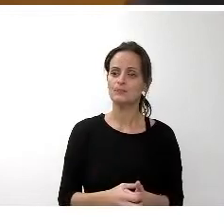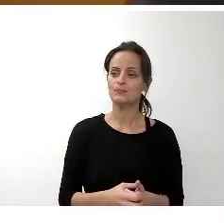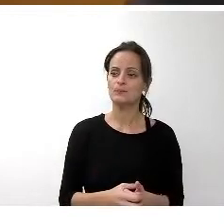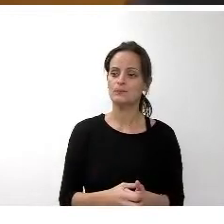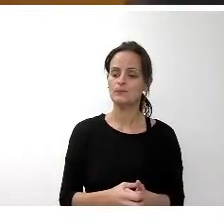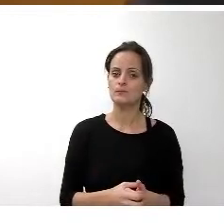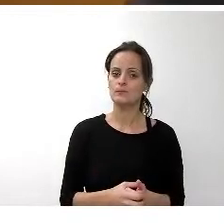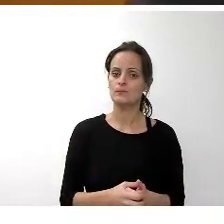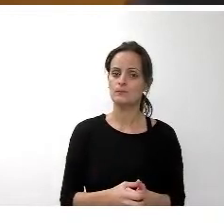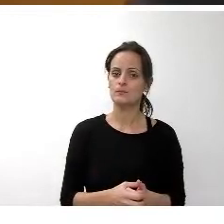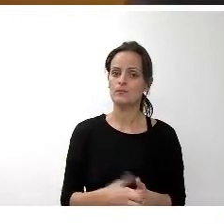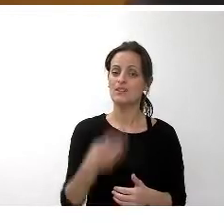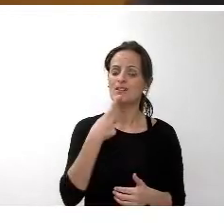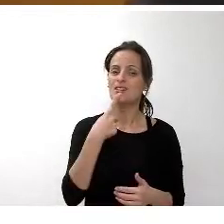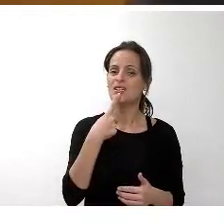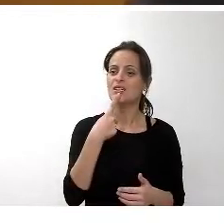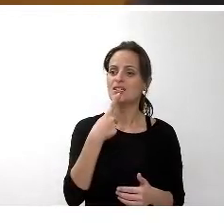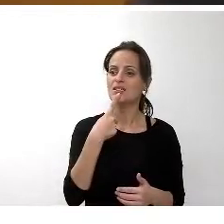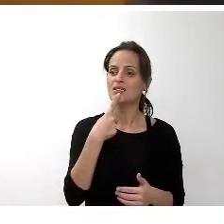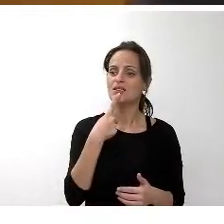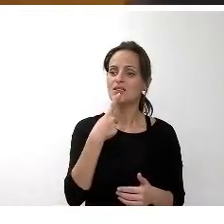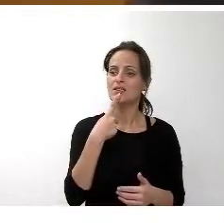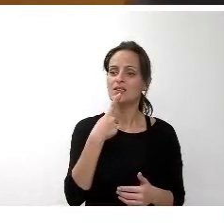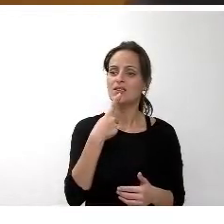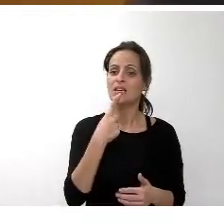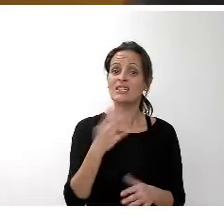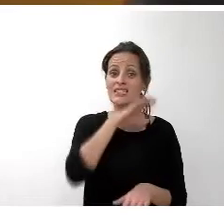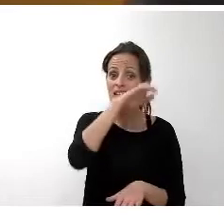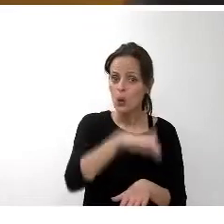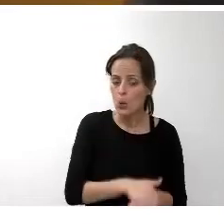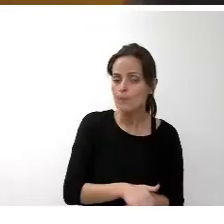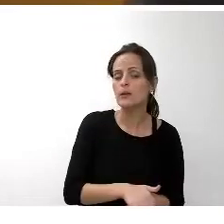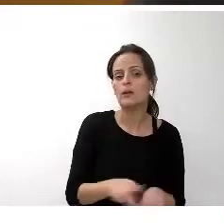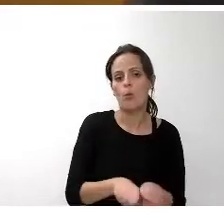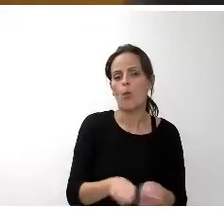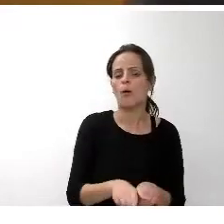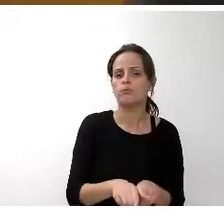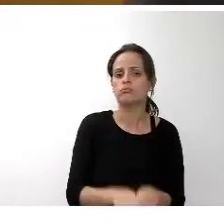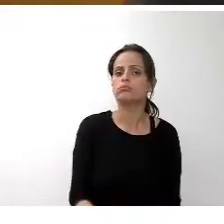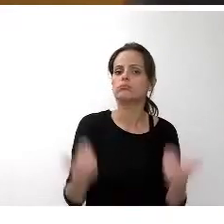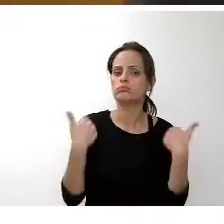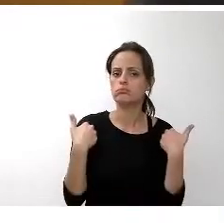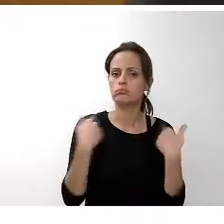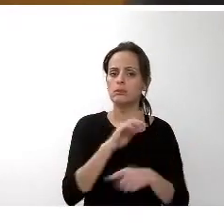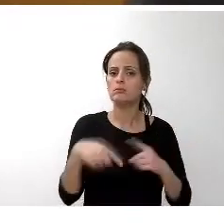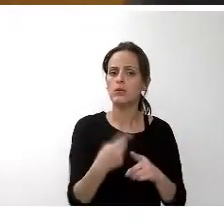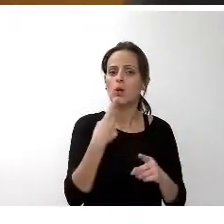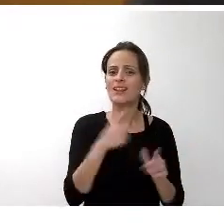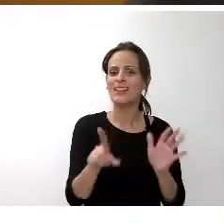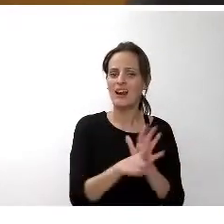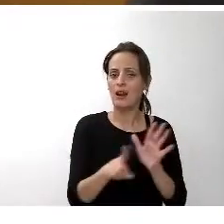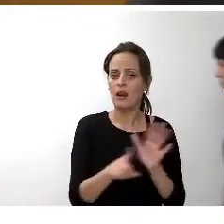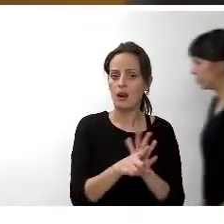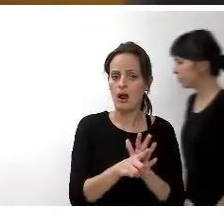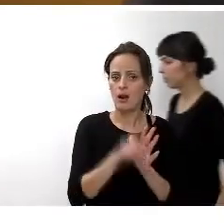pese a este incremento, se cumplen todos los preceptos y obligaciones, así como las restricciones que la ley de presupuestos del Estado establece para el año 2016.